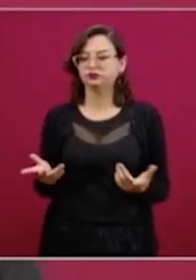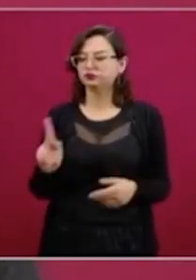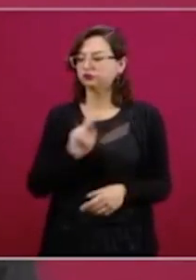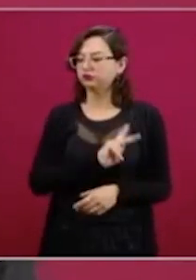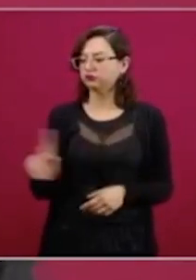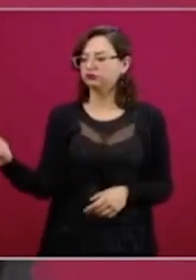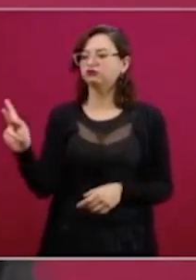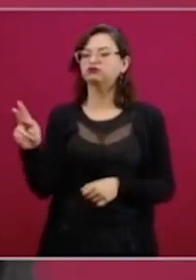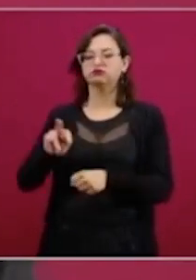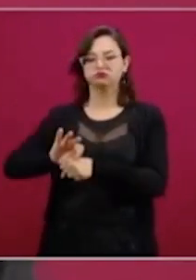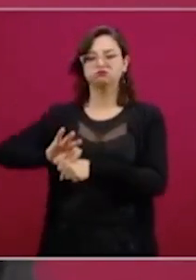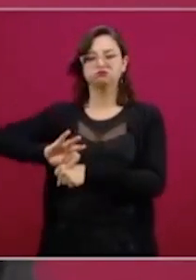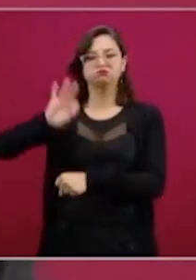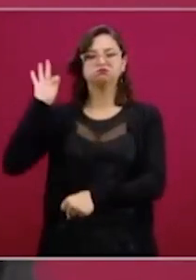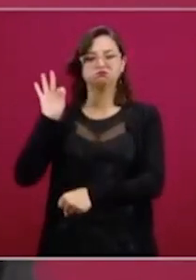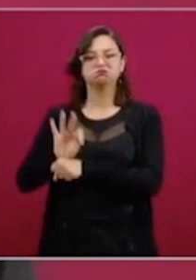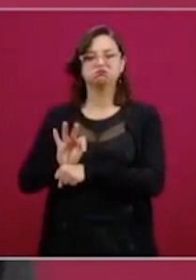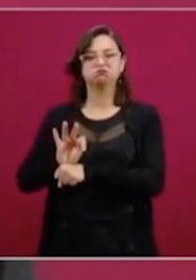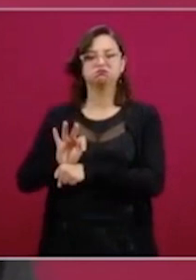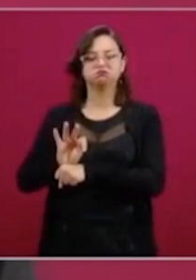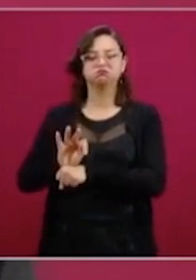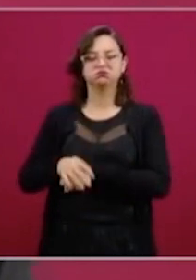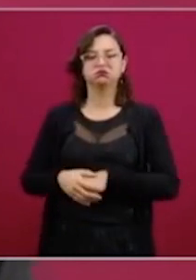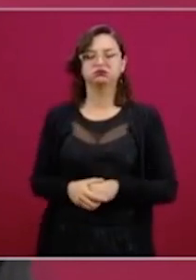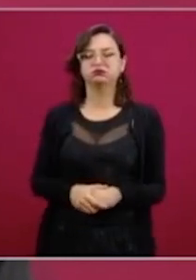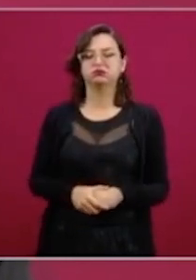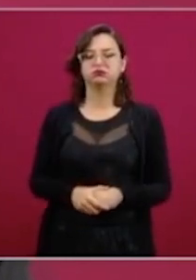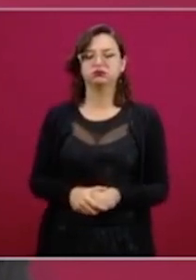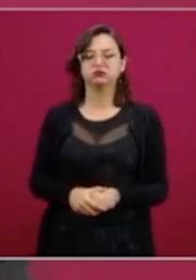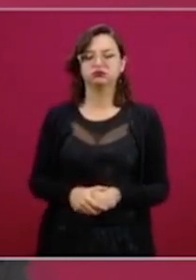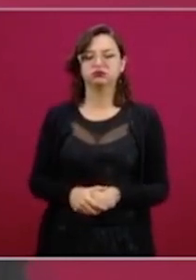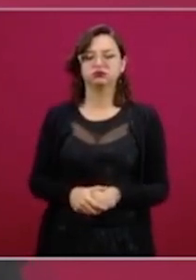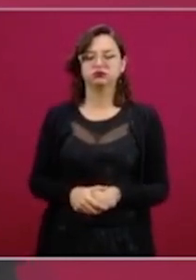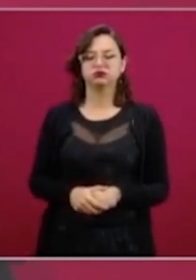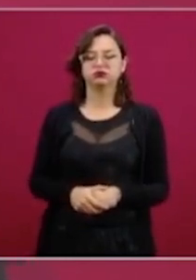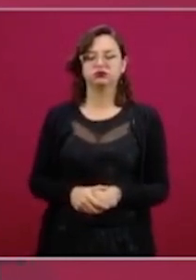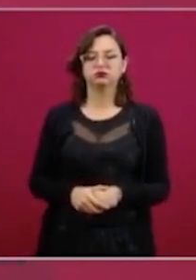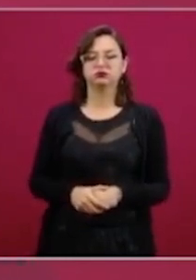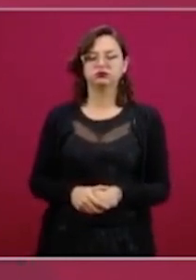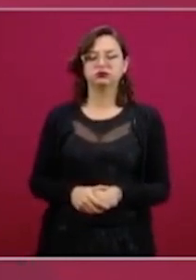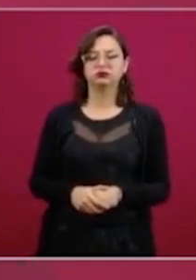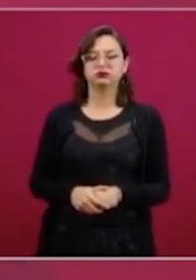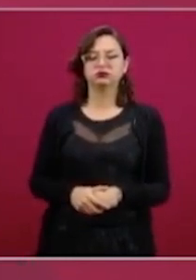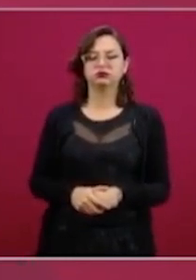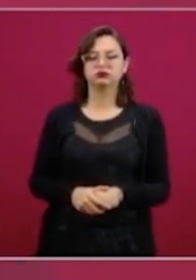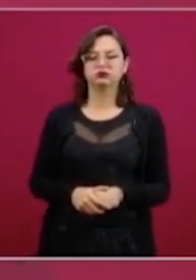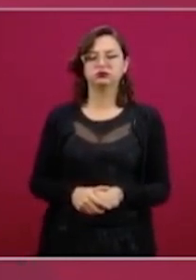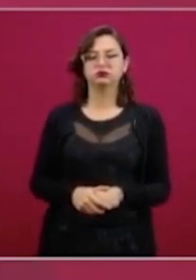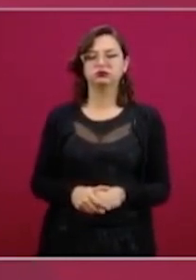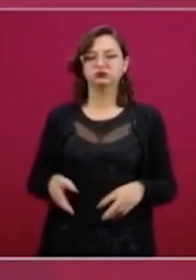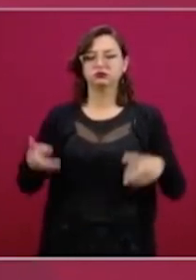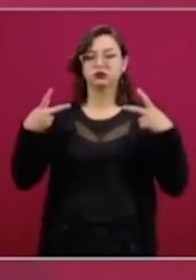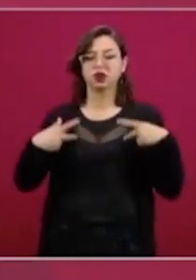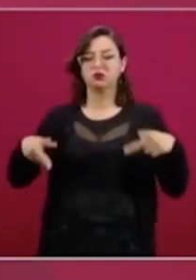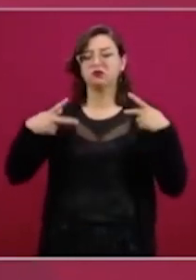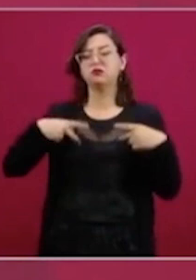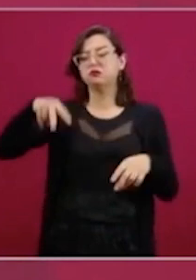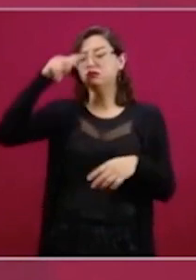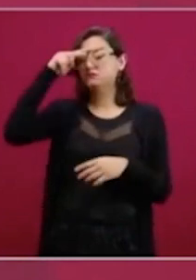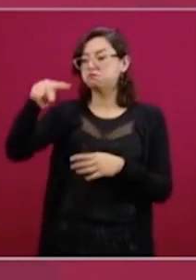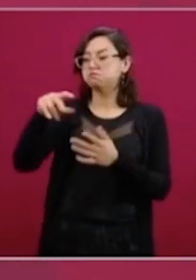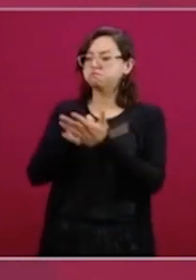millones de mexicanos.